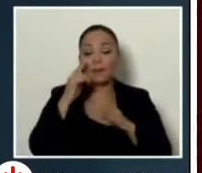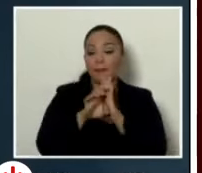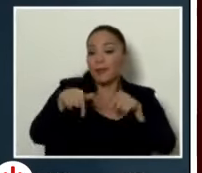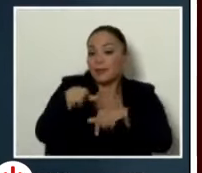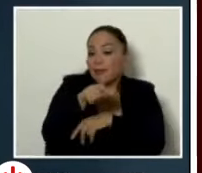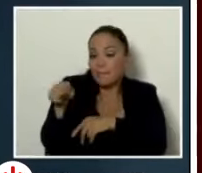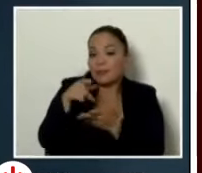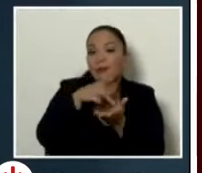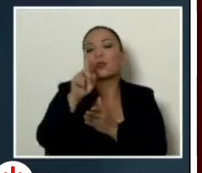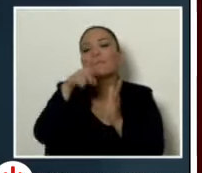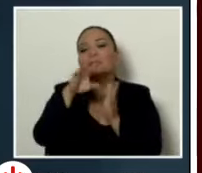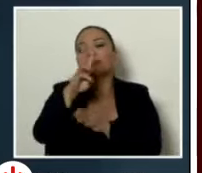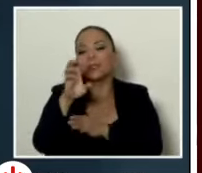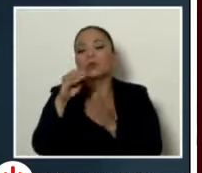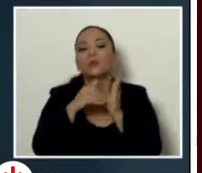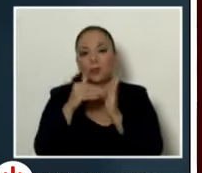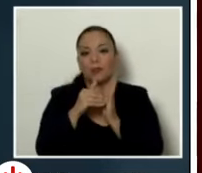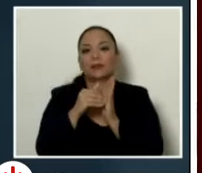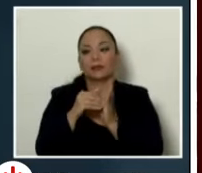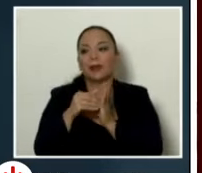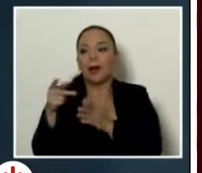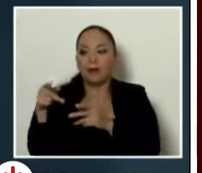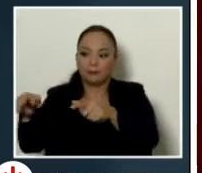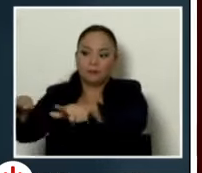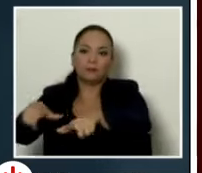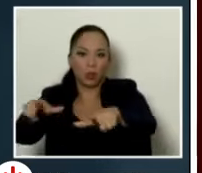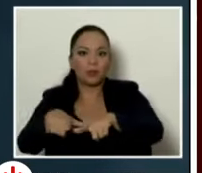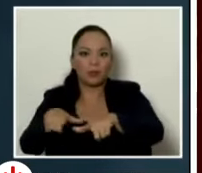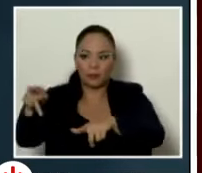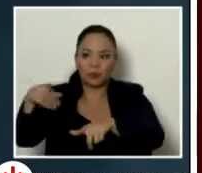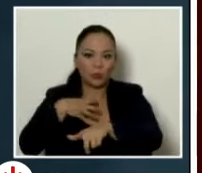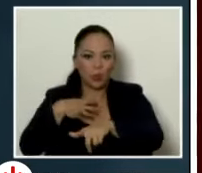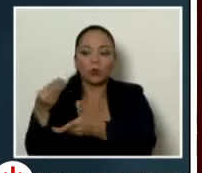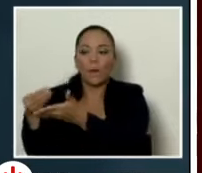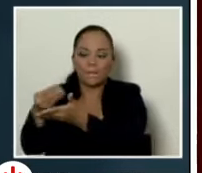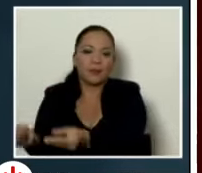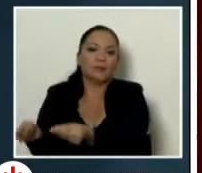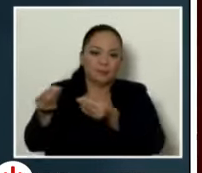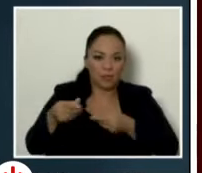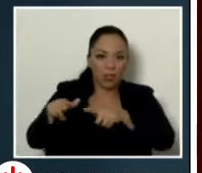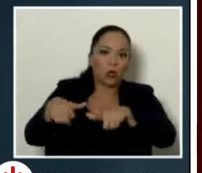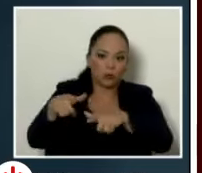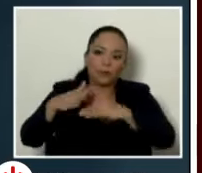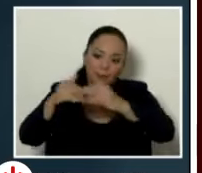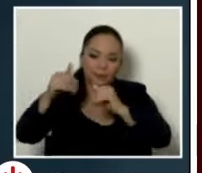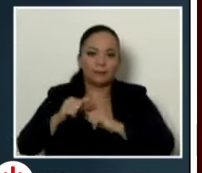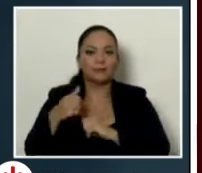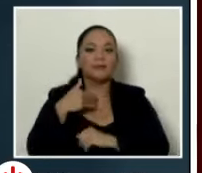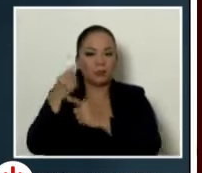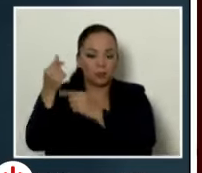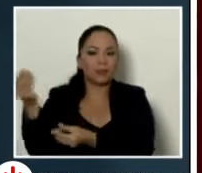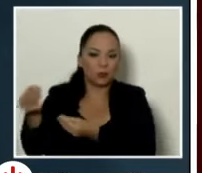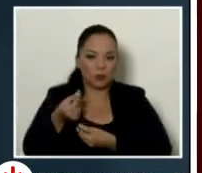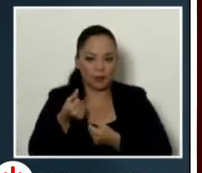pagando 1.600 millones en expropiaciones que recientemente la semana pasada Hacienda nos trasladó vamos a seguir